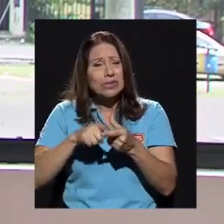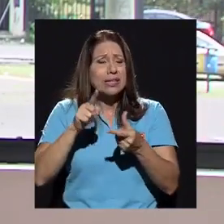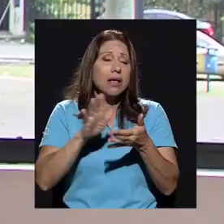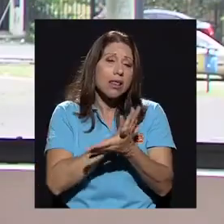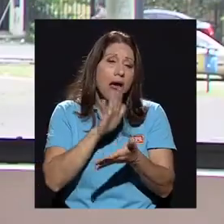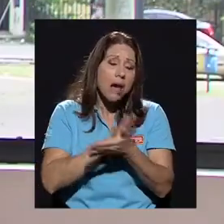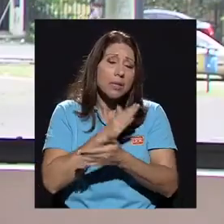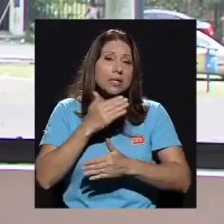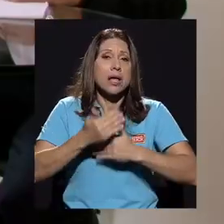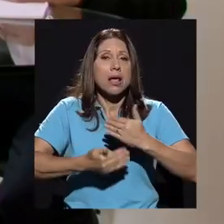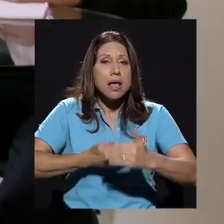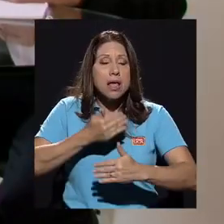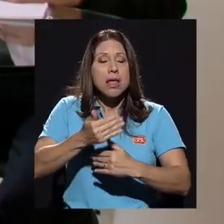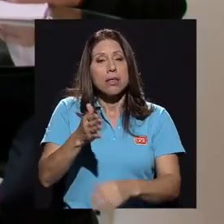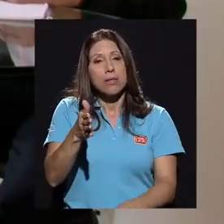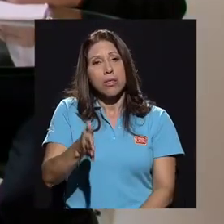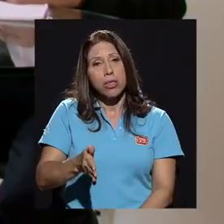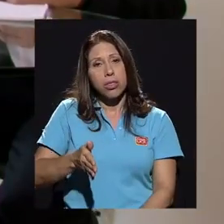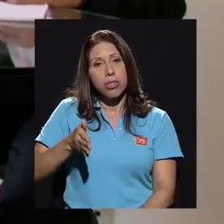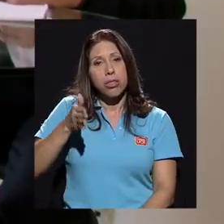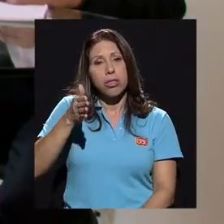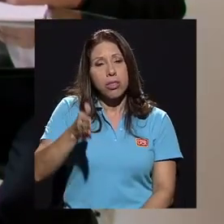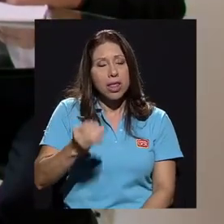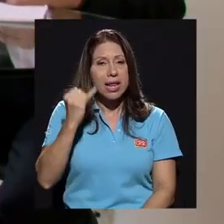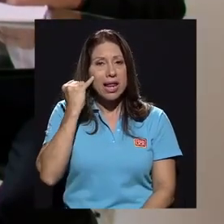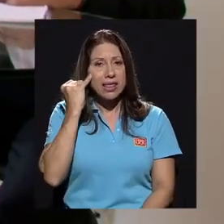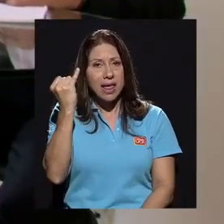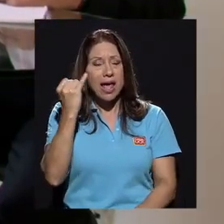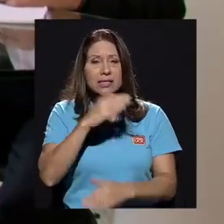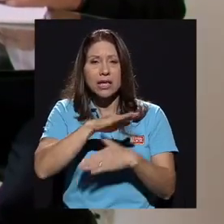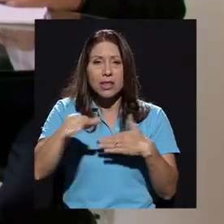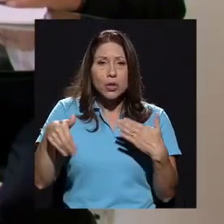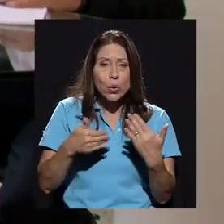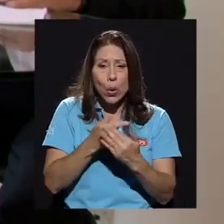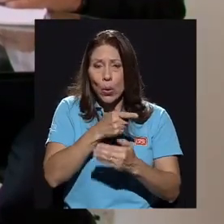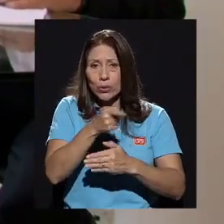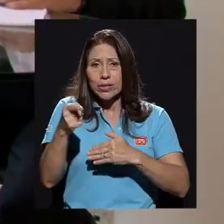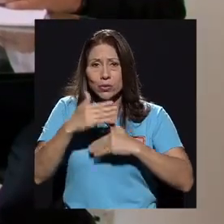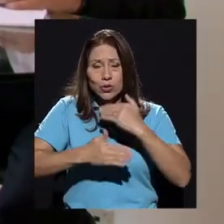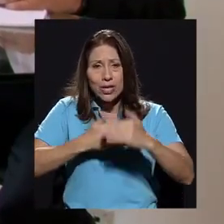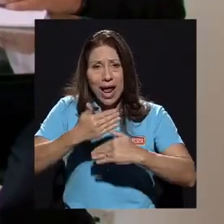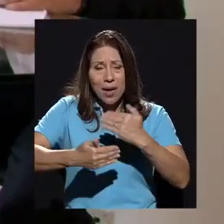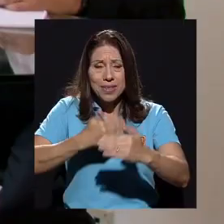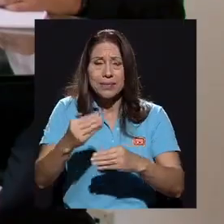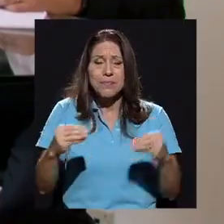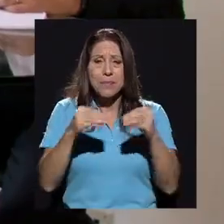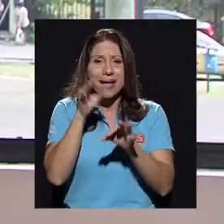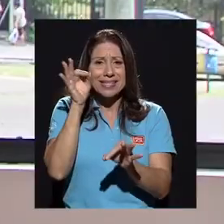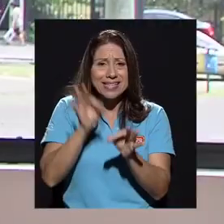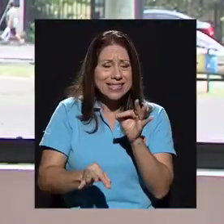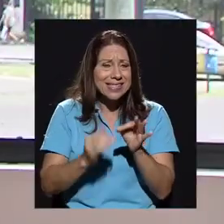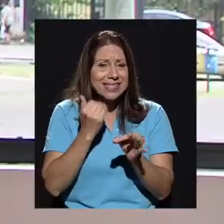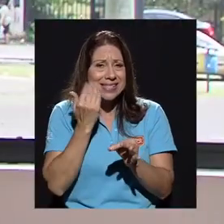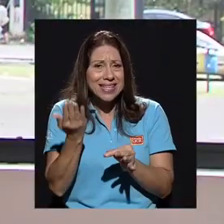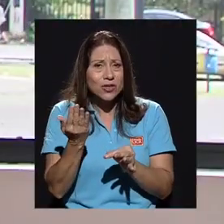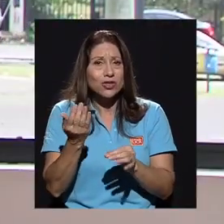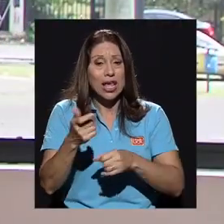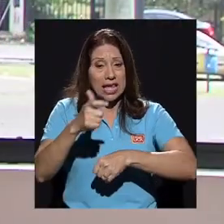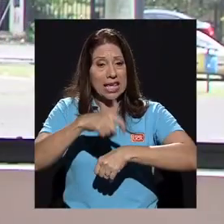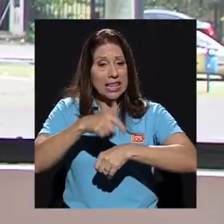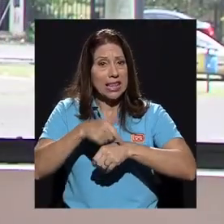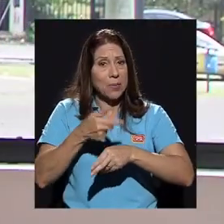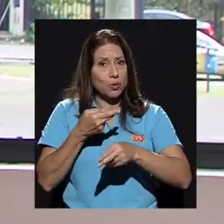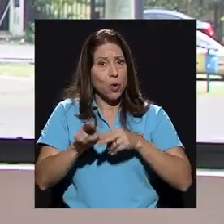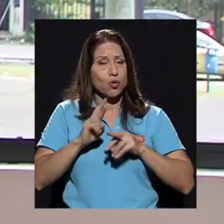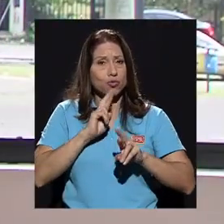procesos muy lentos. Y la idea es que todos estos trámites sean más sencillos y tiempos